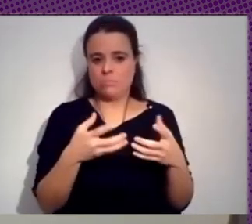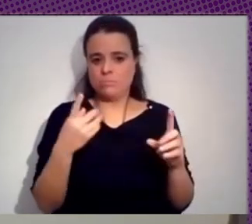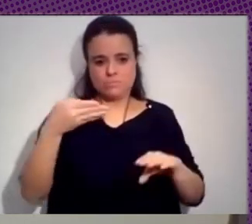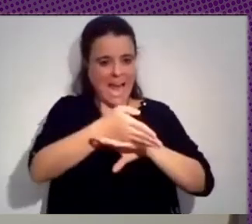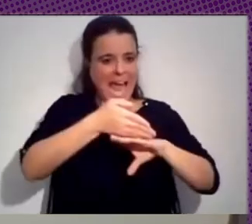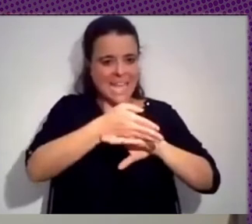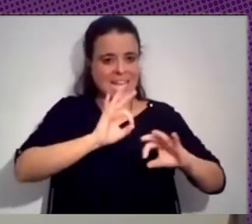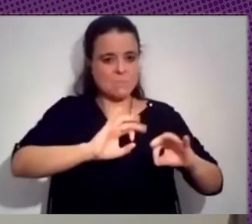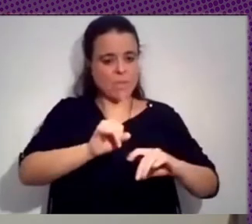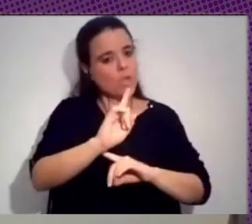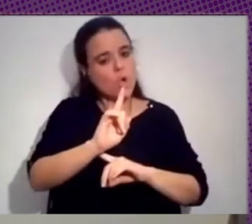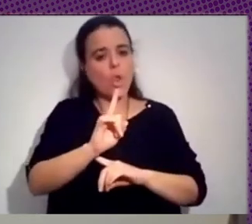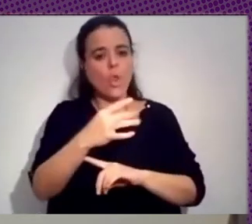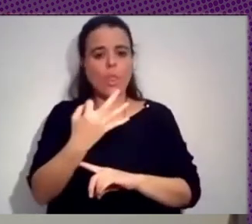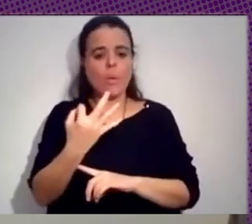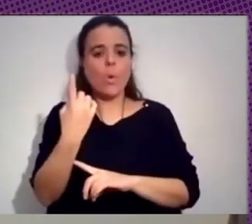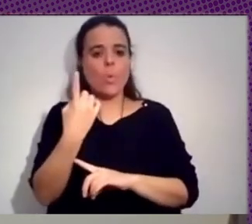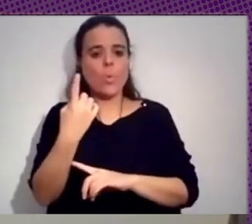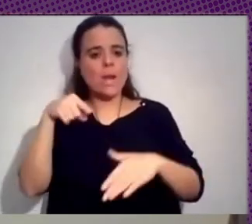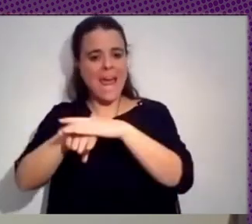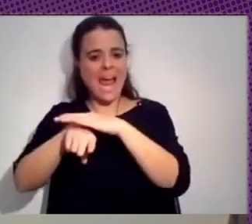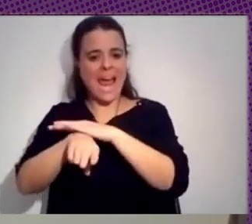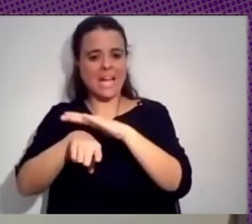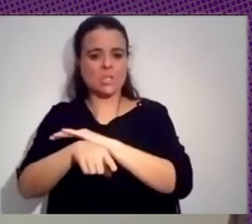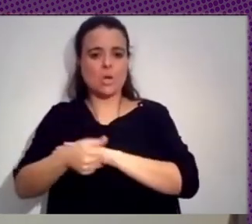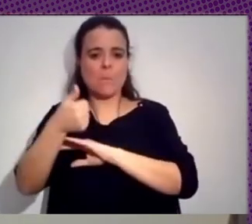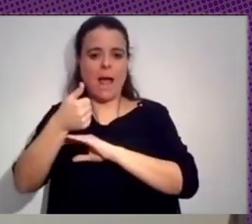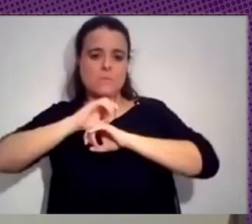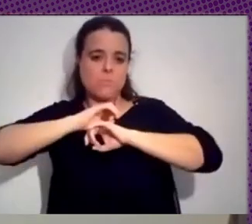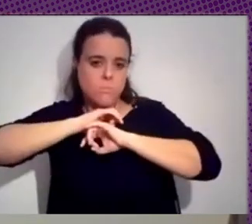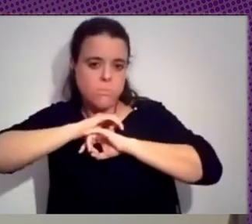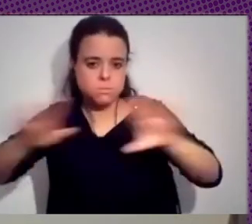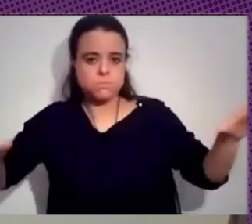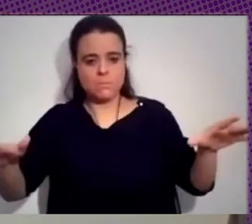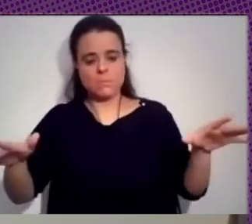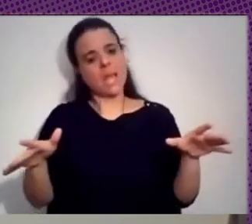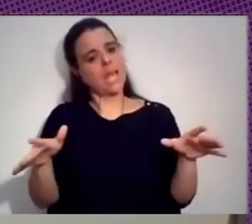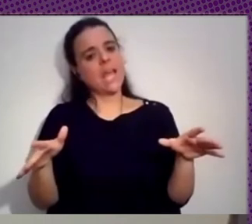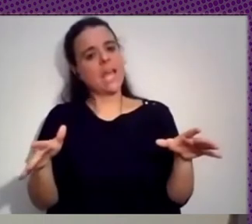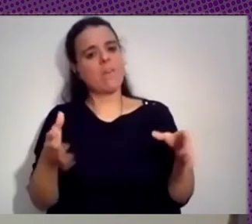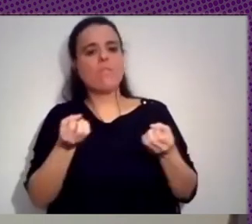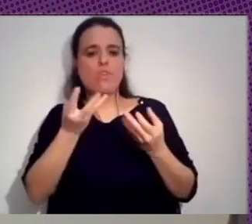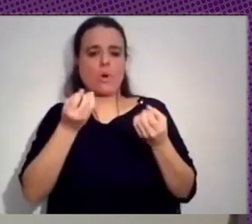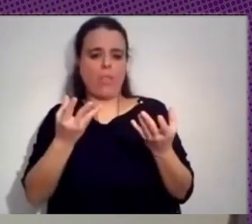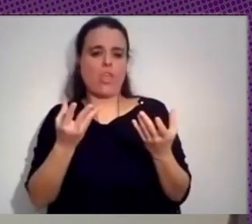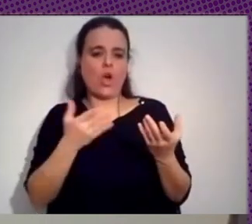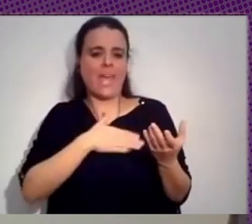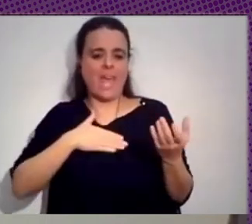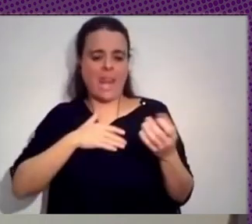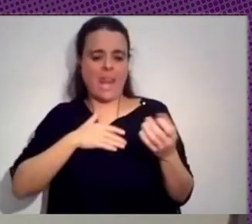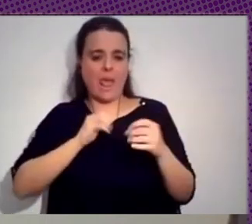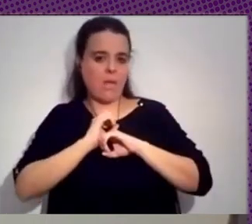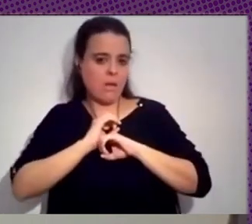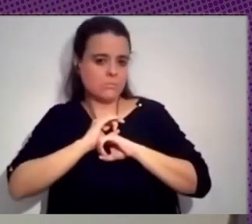de la amenaza de un actor que se dedica a hacer amplificación o distribución de información y que intenta impactar en la